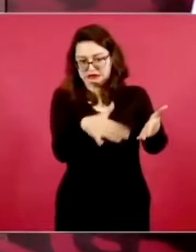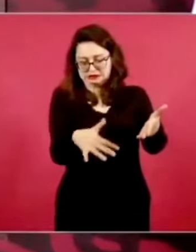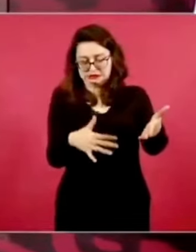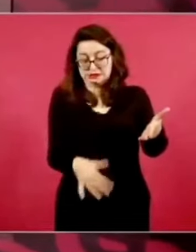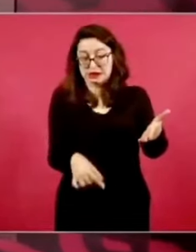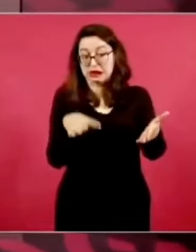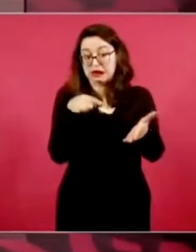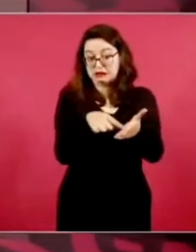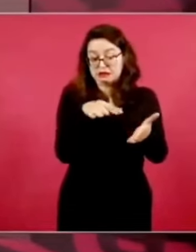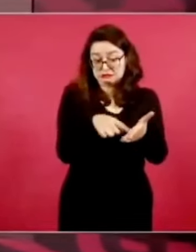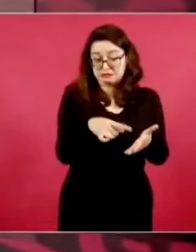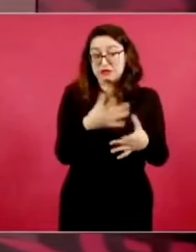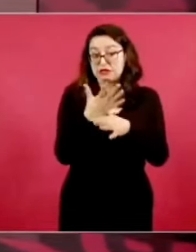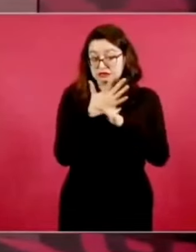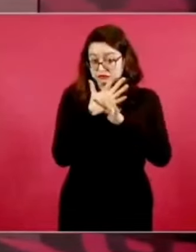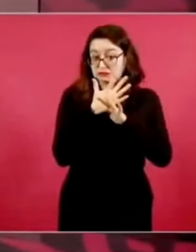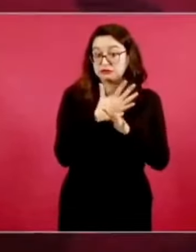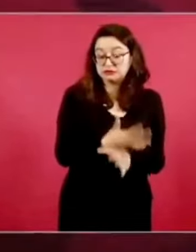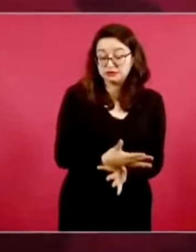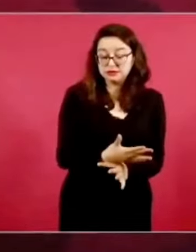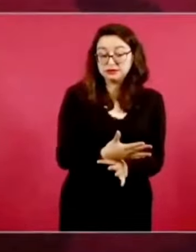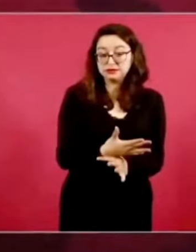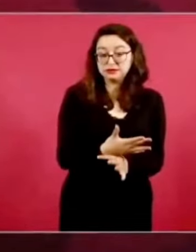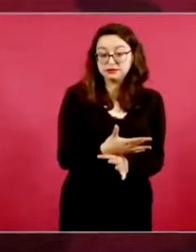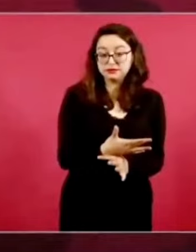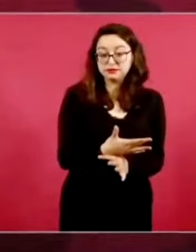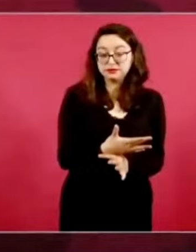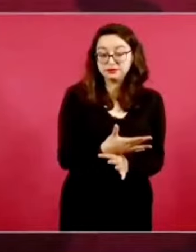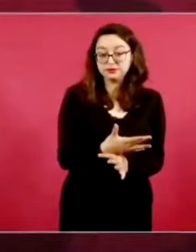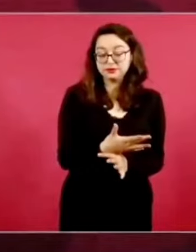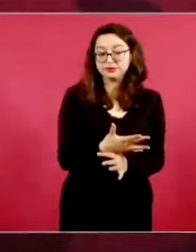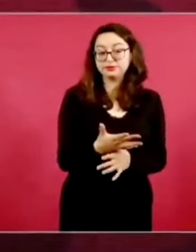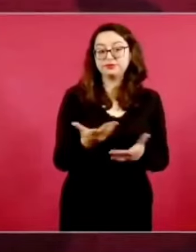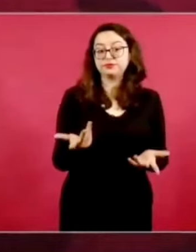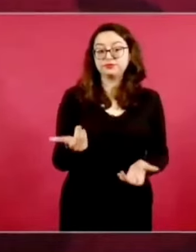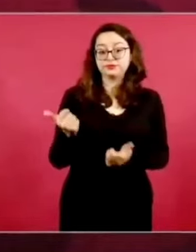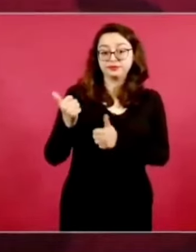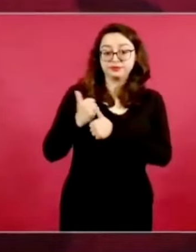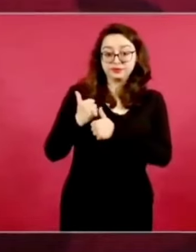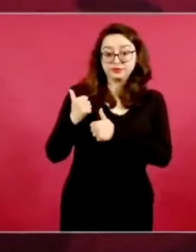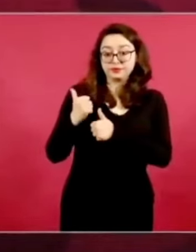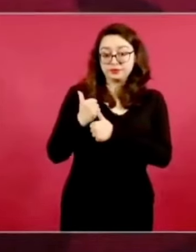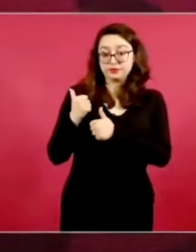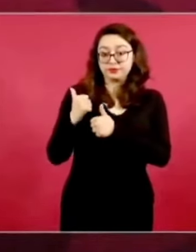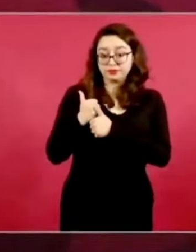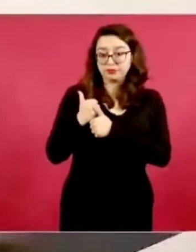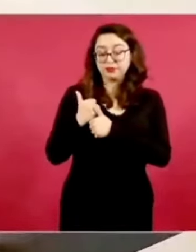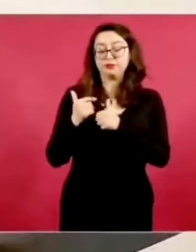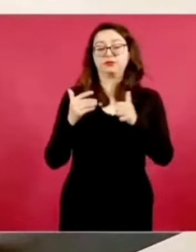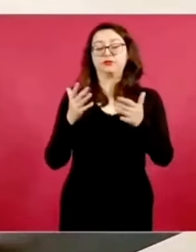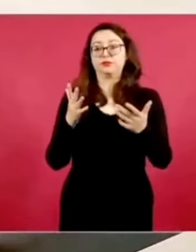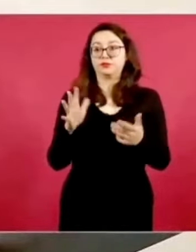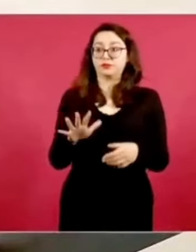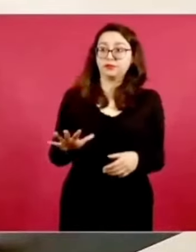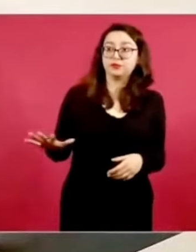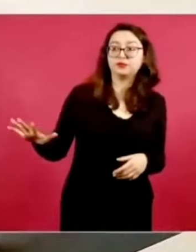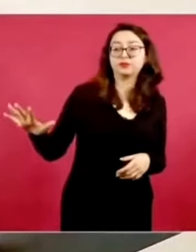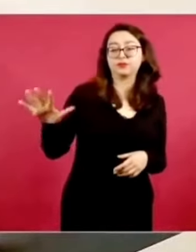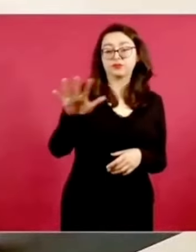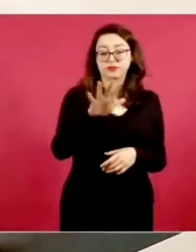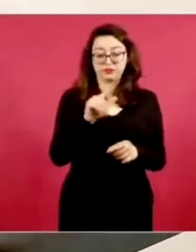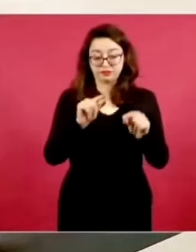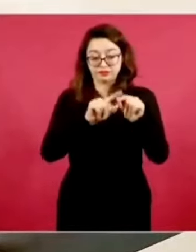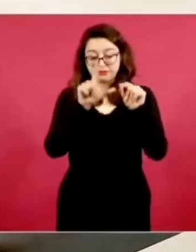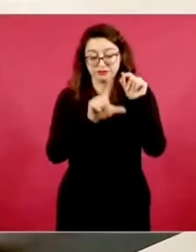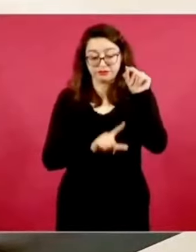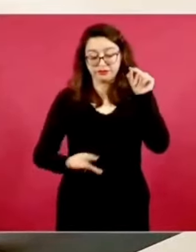soldados oficiales del Ejército en defensa de la